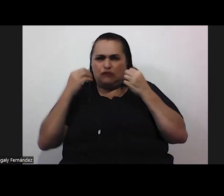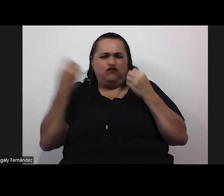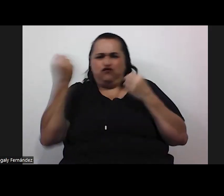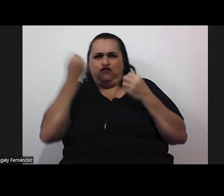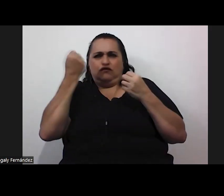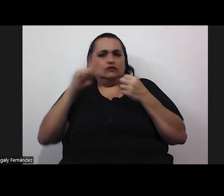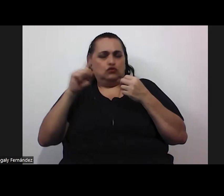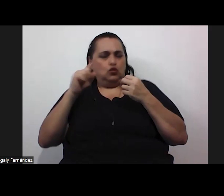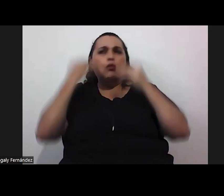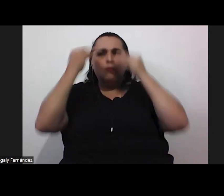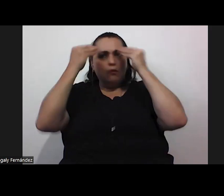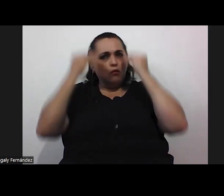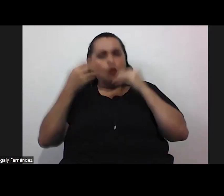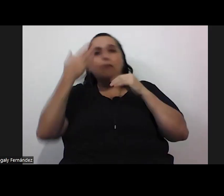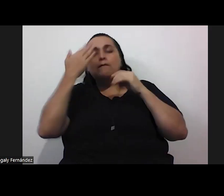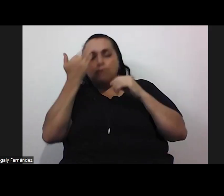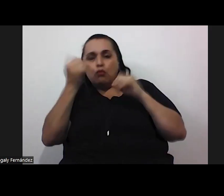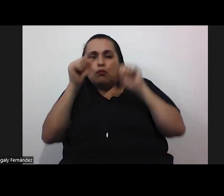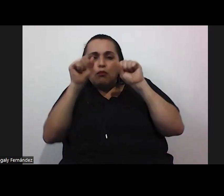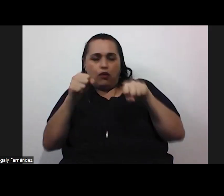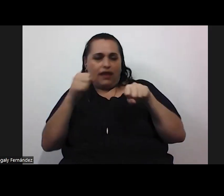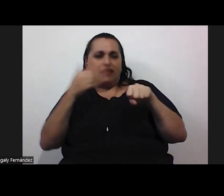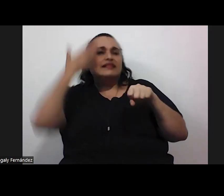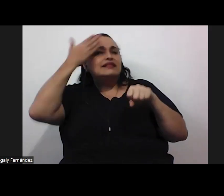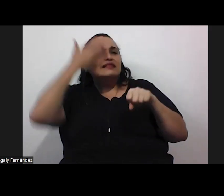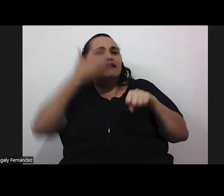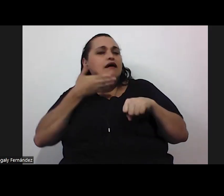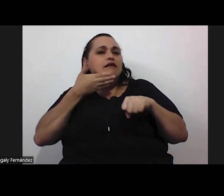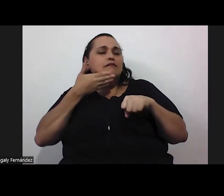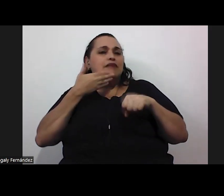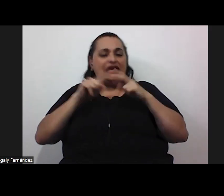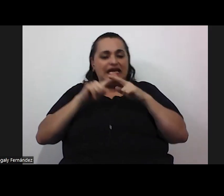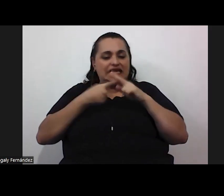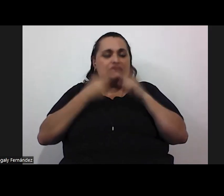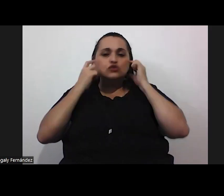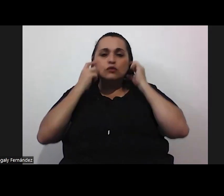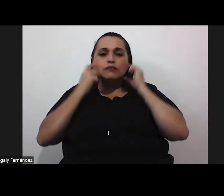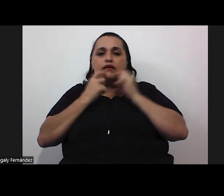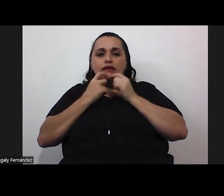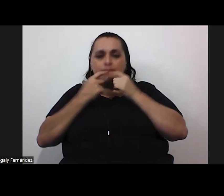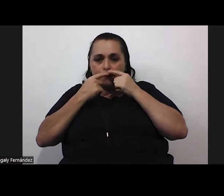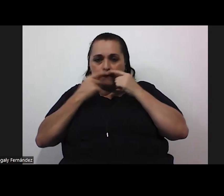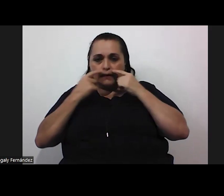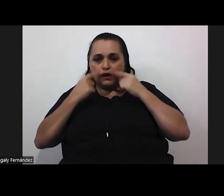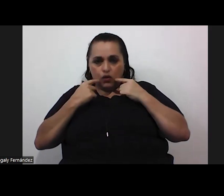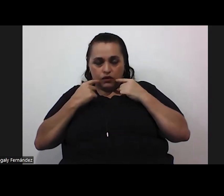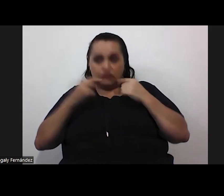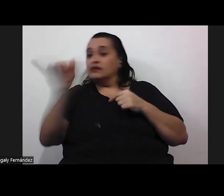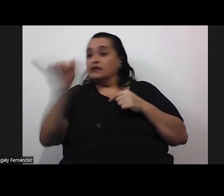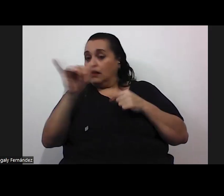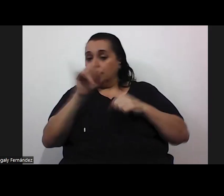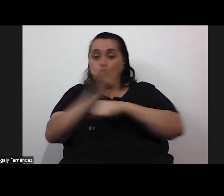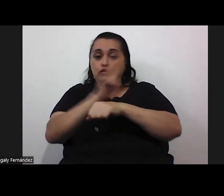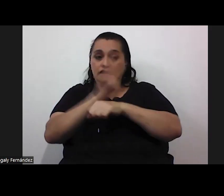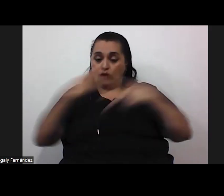para para poder tapar o cubrir el inicio de la barba el bigote también utilizar el